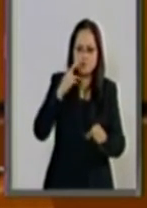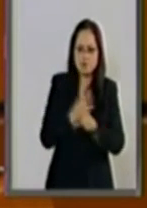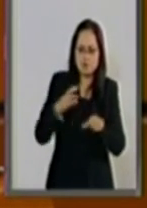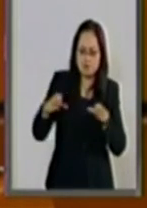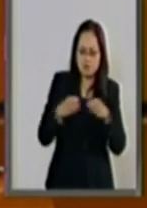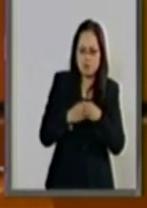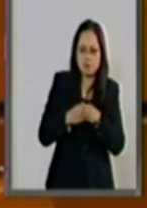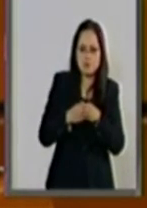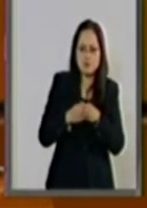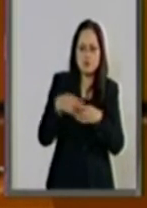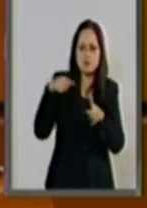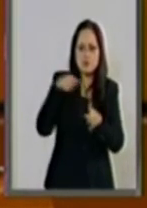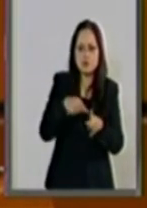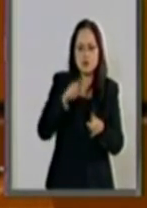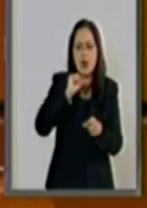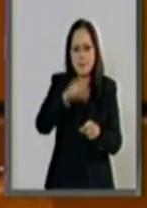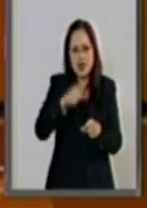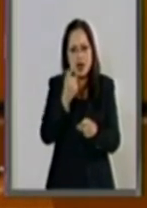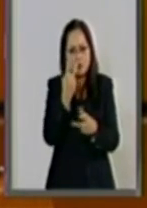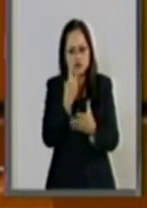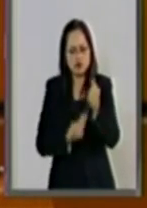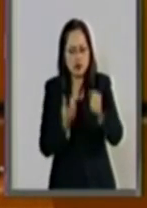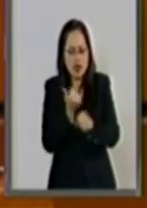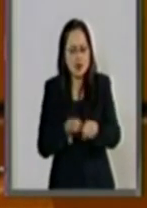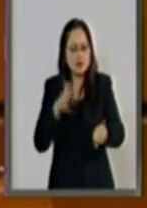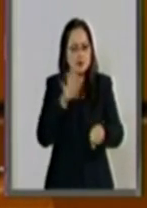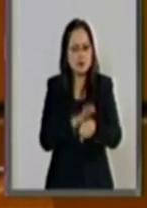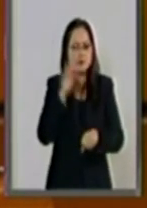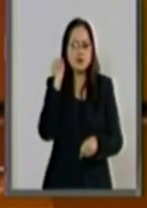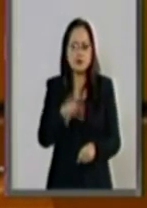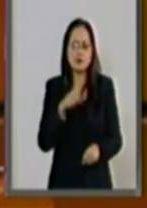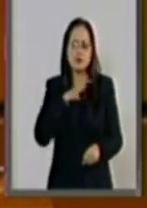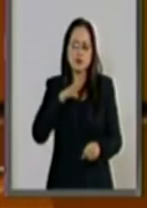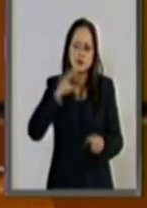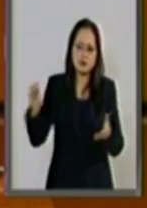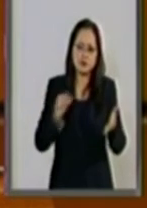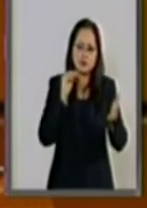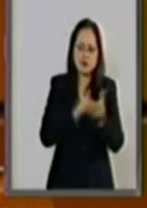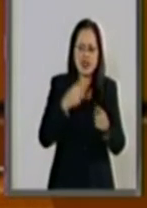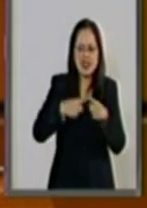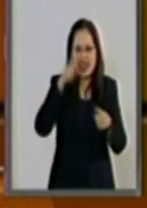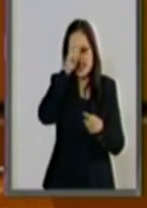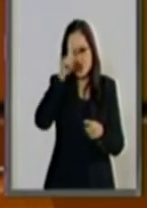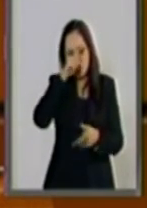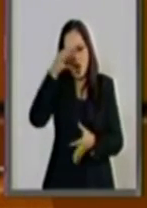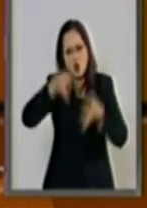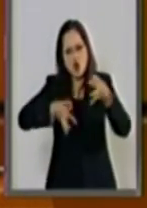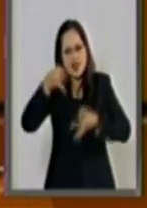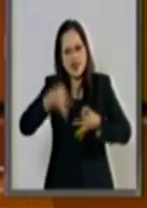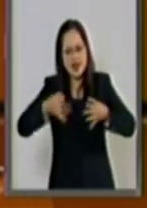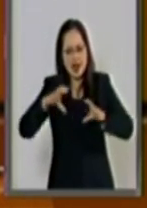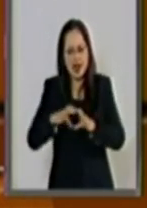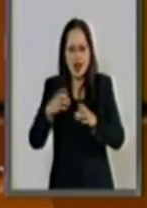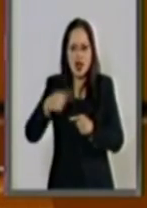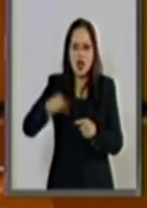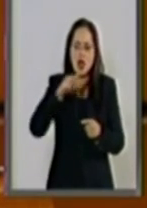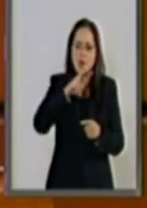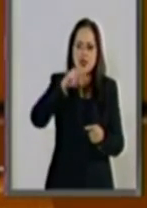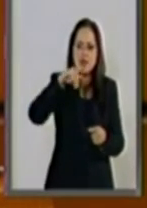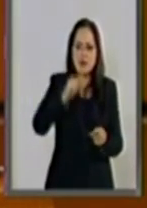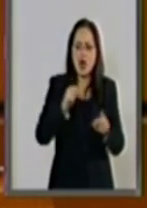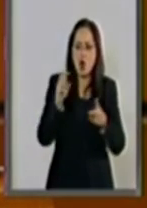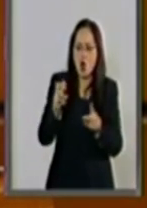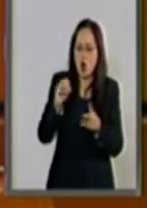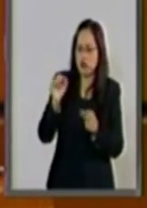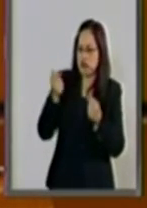naturaleza administrativa. Se incluye la figura de la asesoría jurídica y la víctima u ofendido